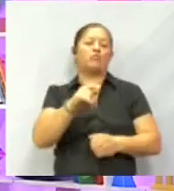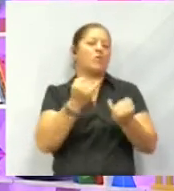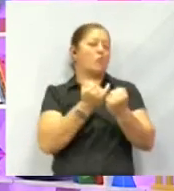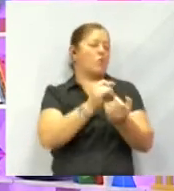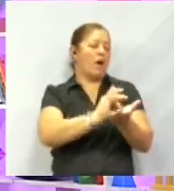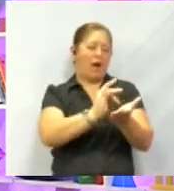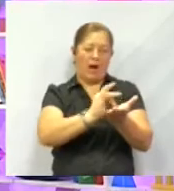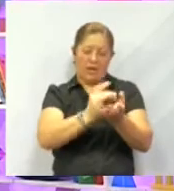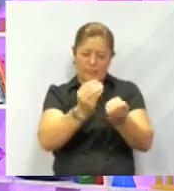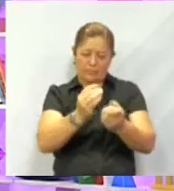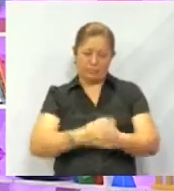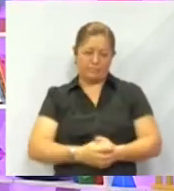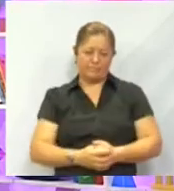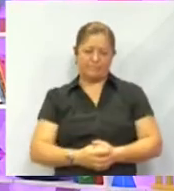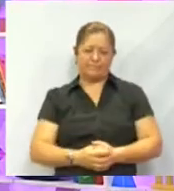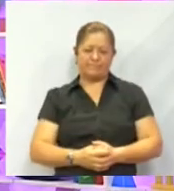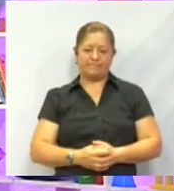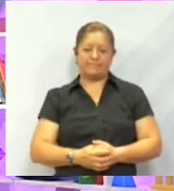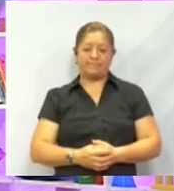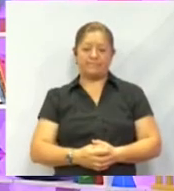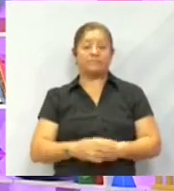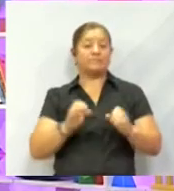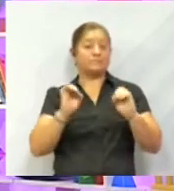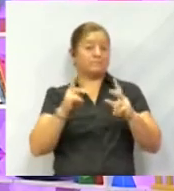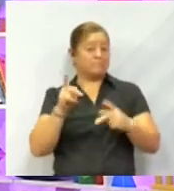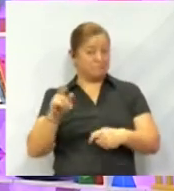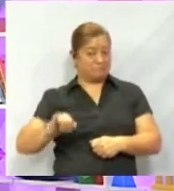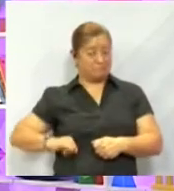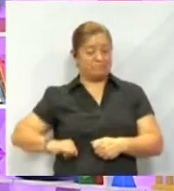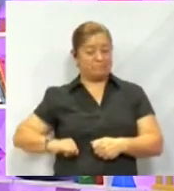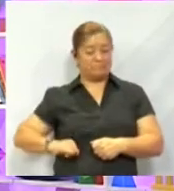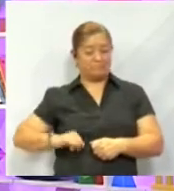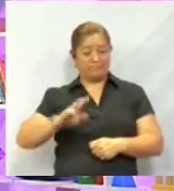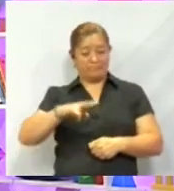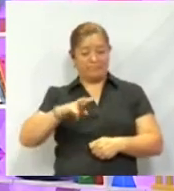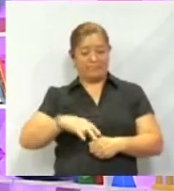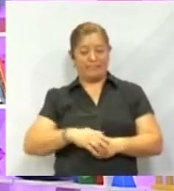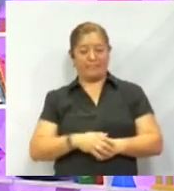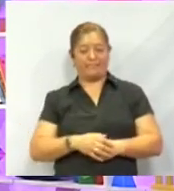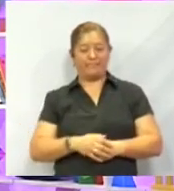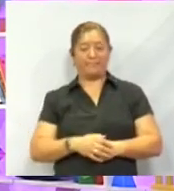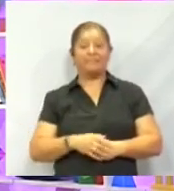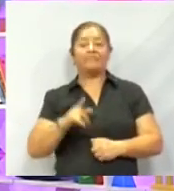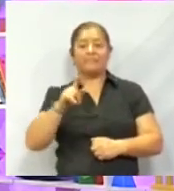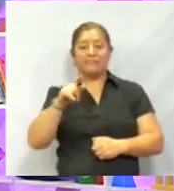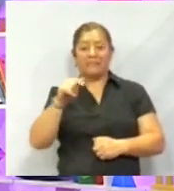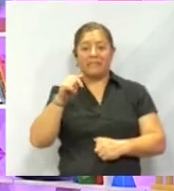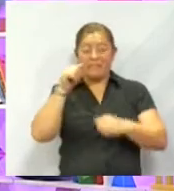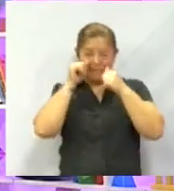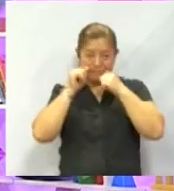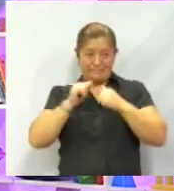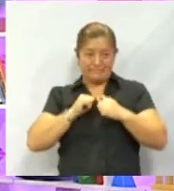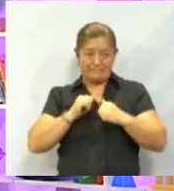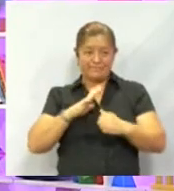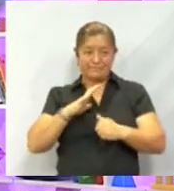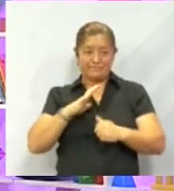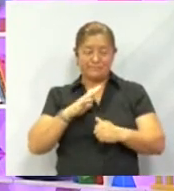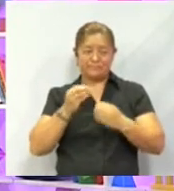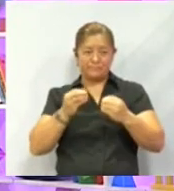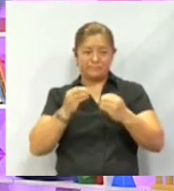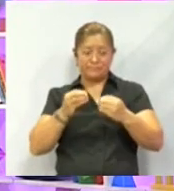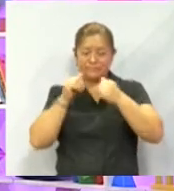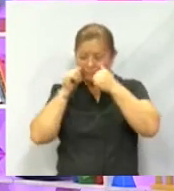muchas gracias. Ok, pues muy, muy interesante, ¿no? Si ve que sí, estamos poniendo muchísima, muchísima,